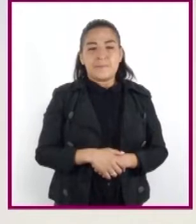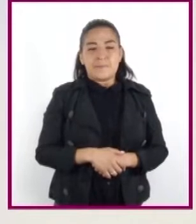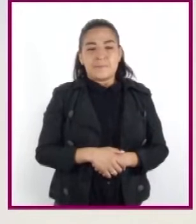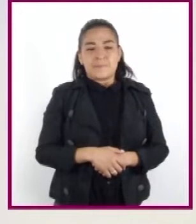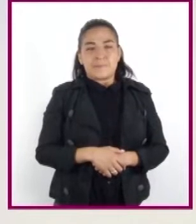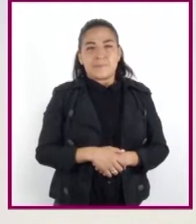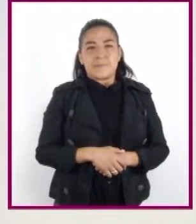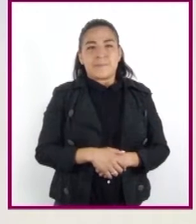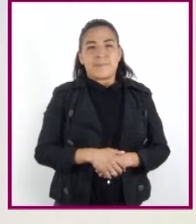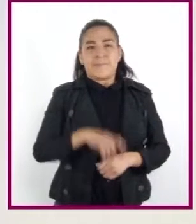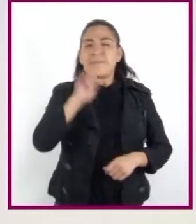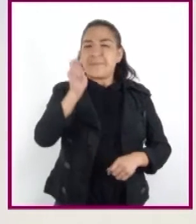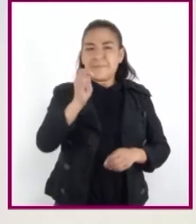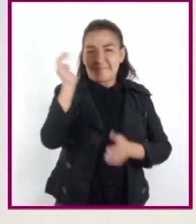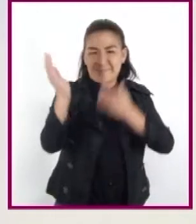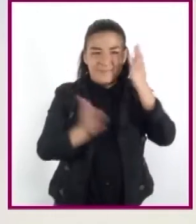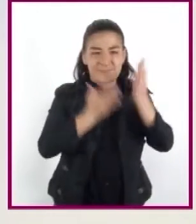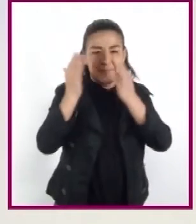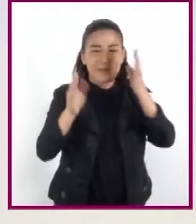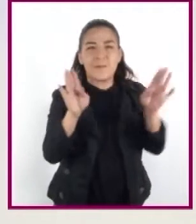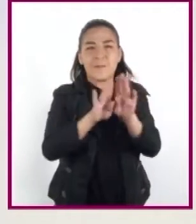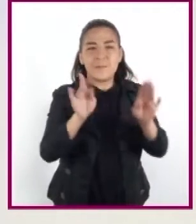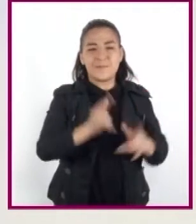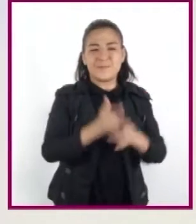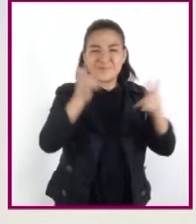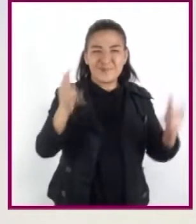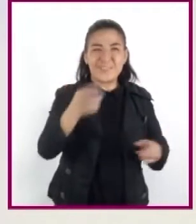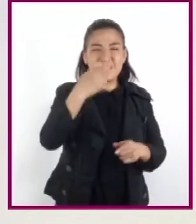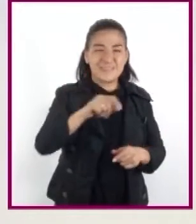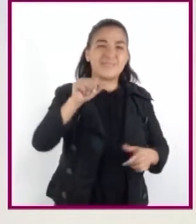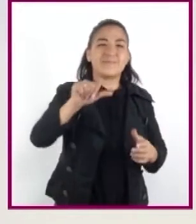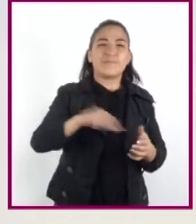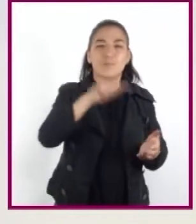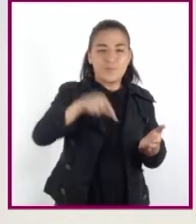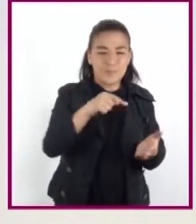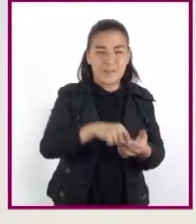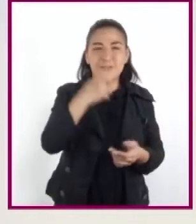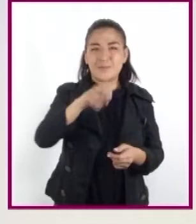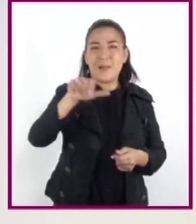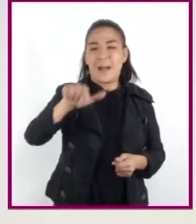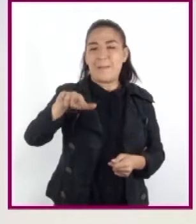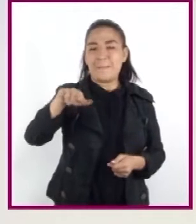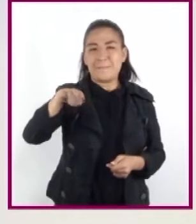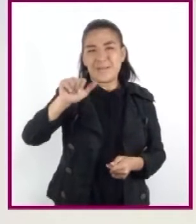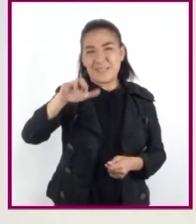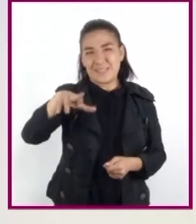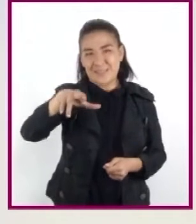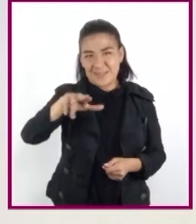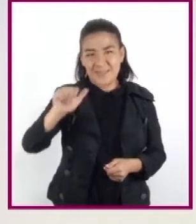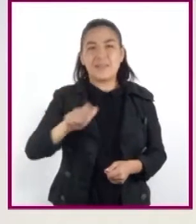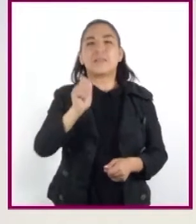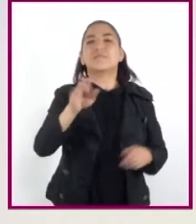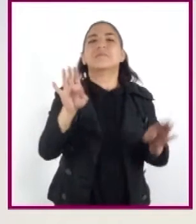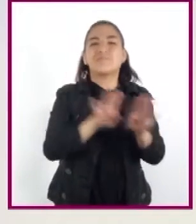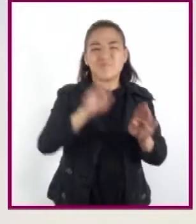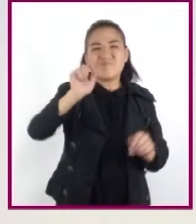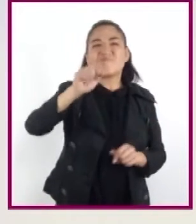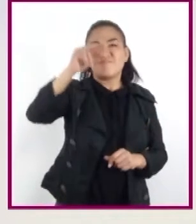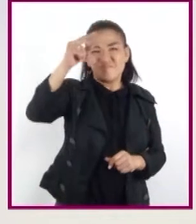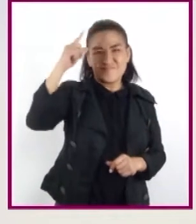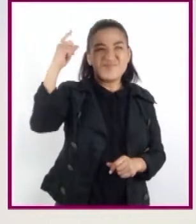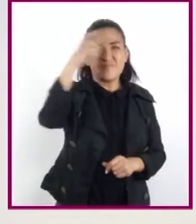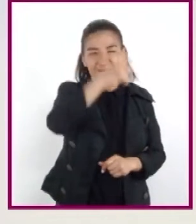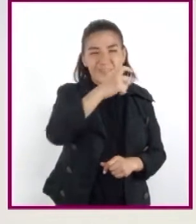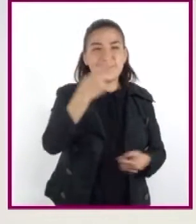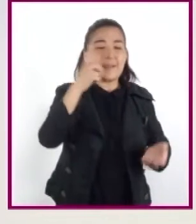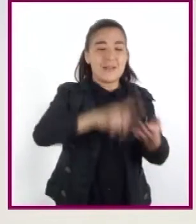El estudio de los procesos históricos de la superárea cultural mesoamericana es particularmente difícil debido a la enorme